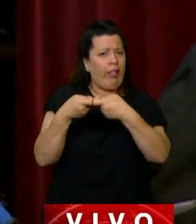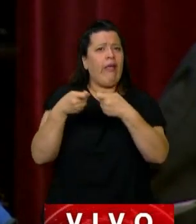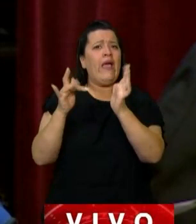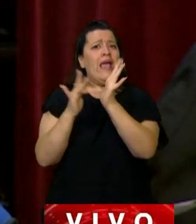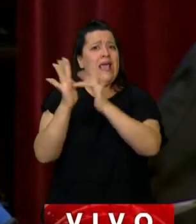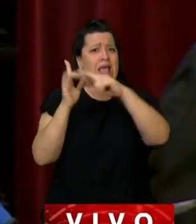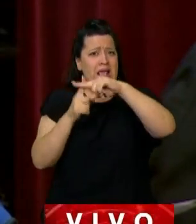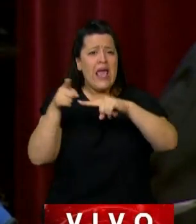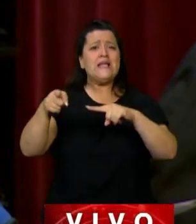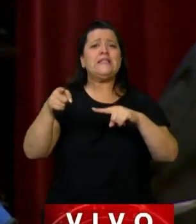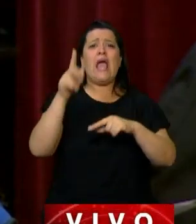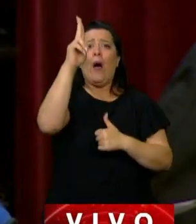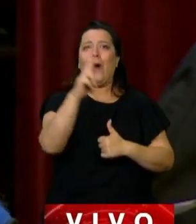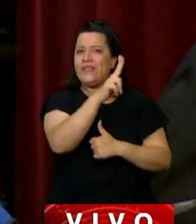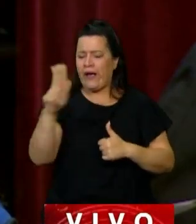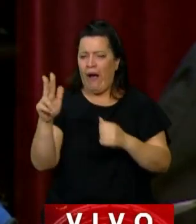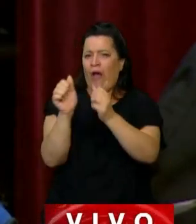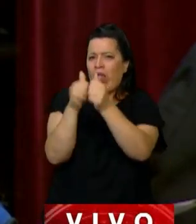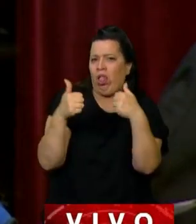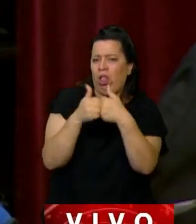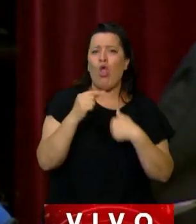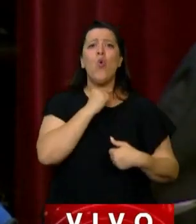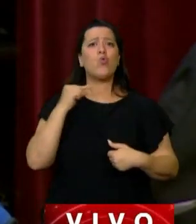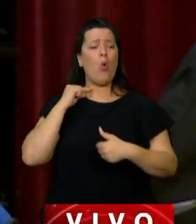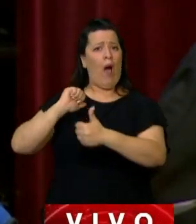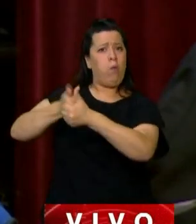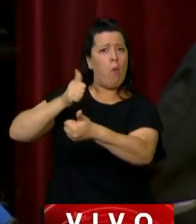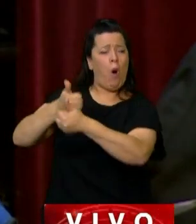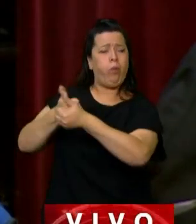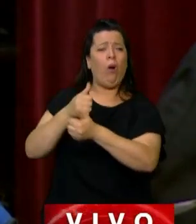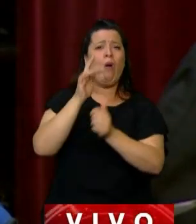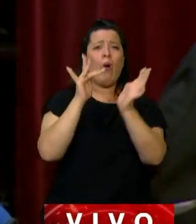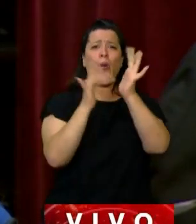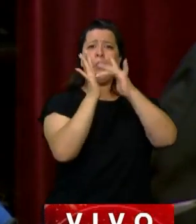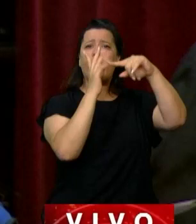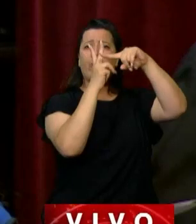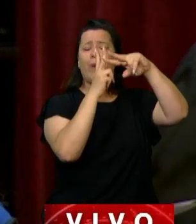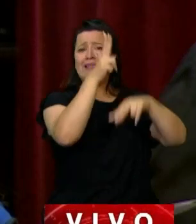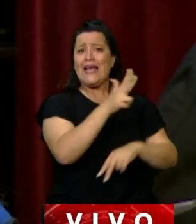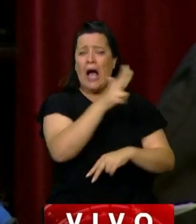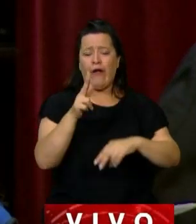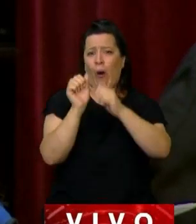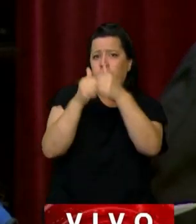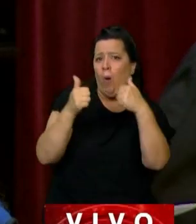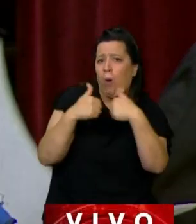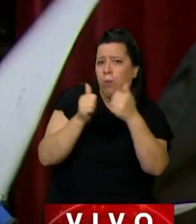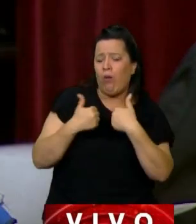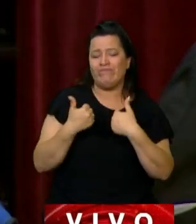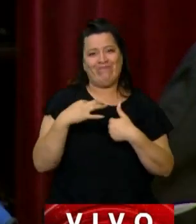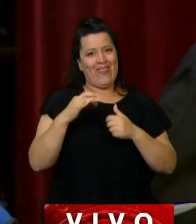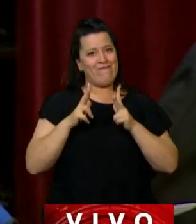de la Iglesia del Vaticano que encubre a los curas abusadores como siempre lo han hecho. También